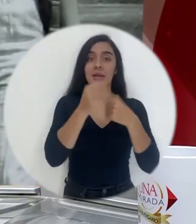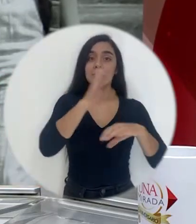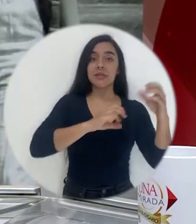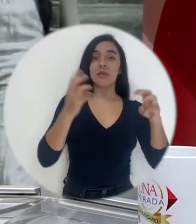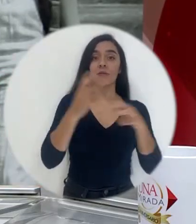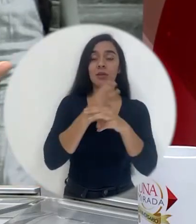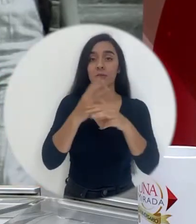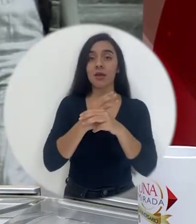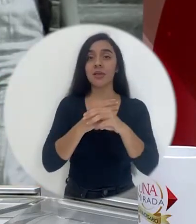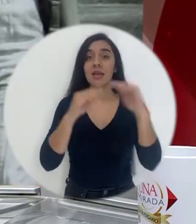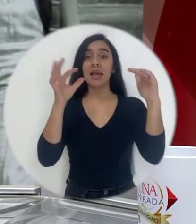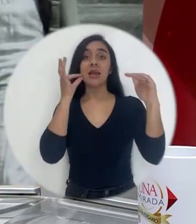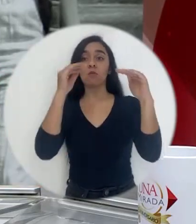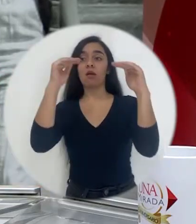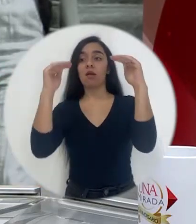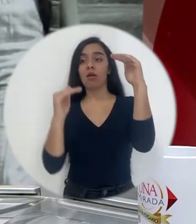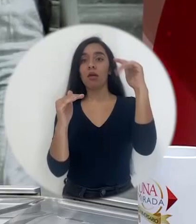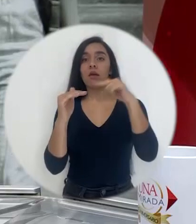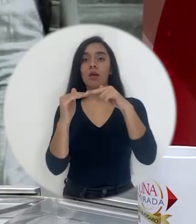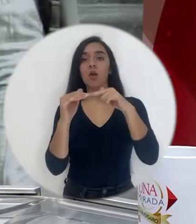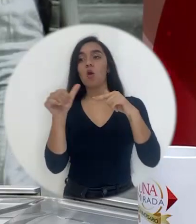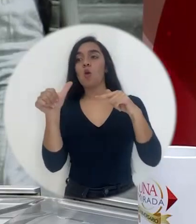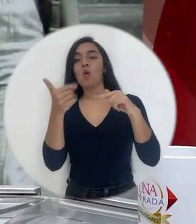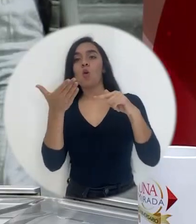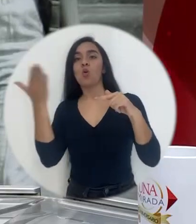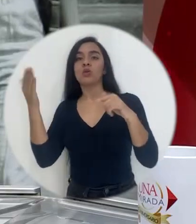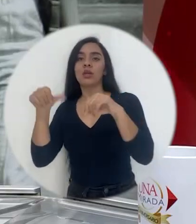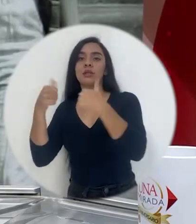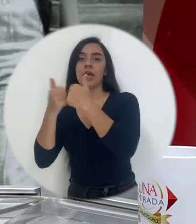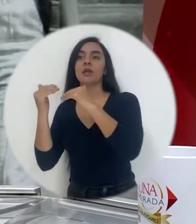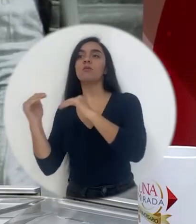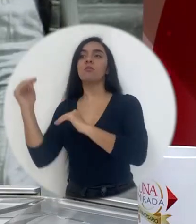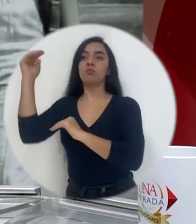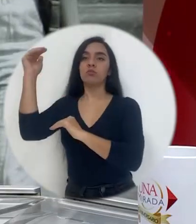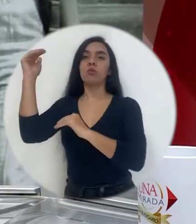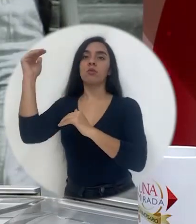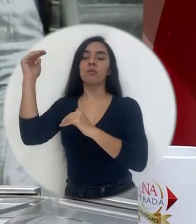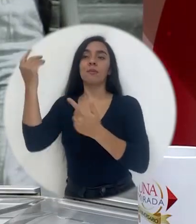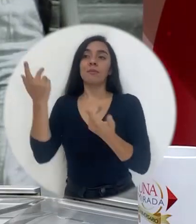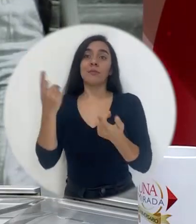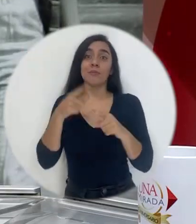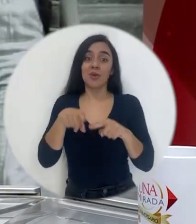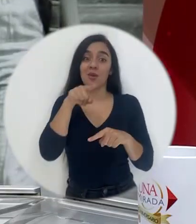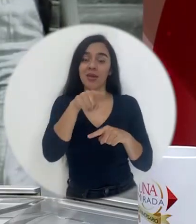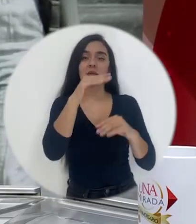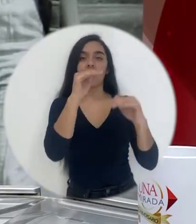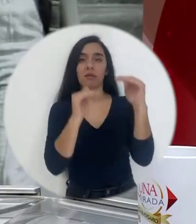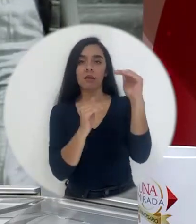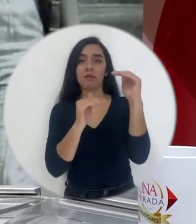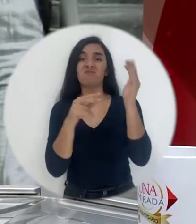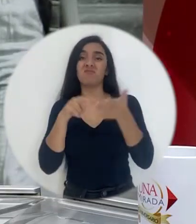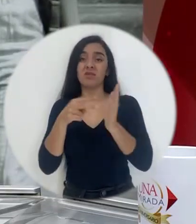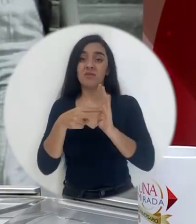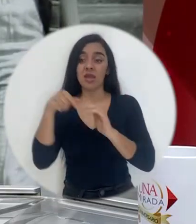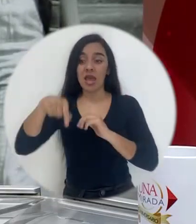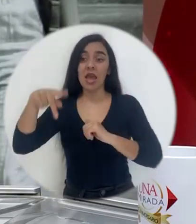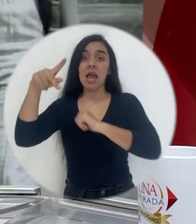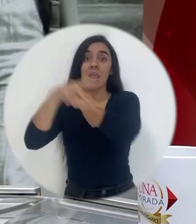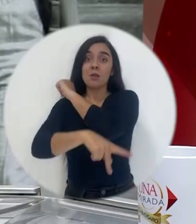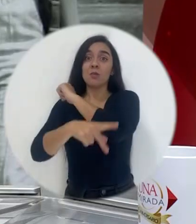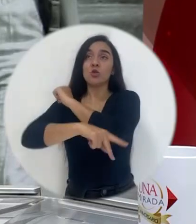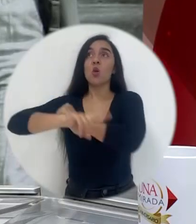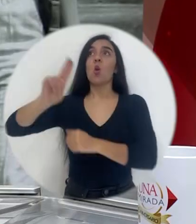matemática que las mujeres que tienen más en otras áreas los puntajes y no obstante pues el país